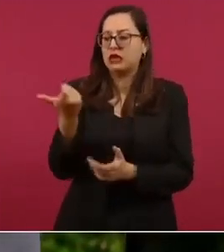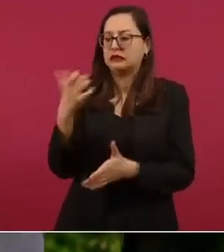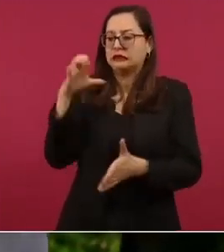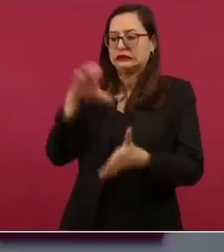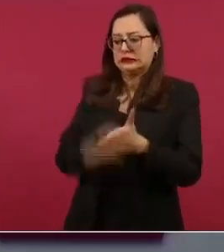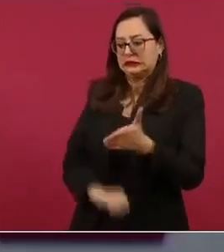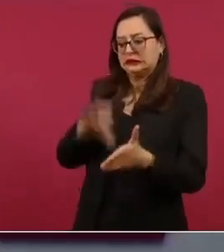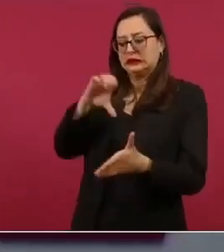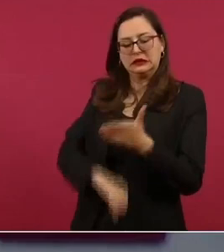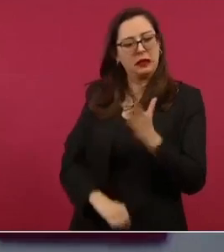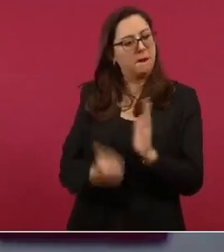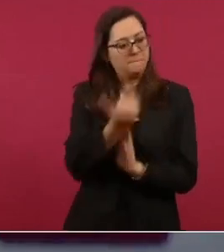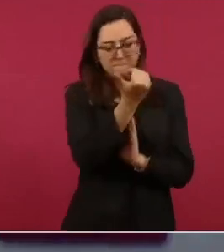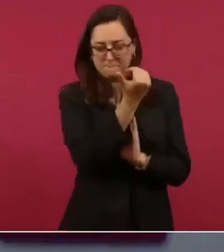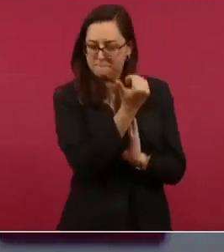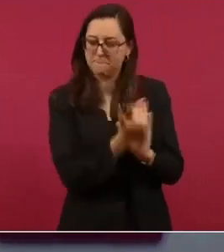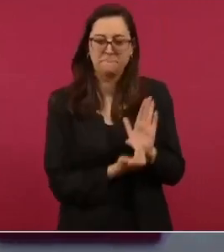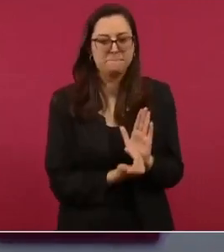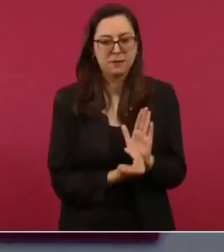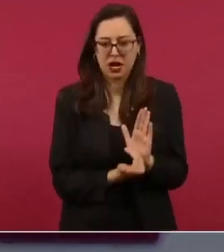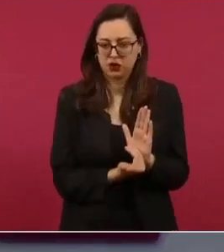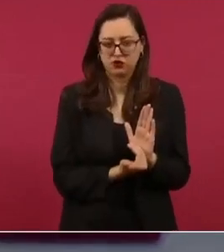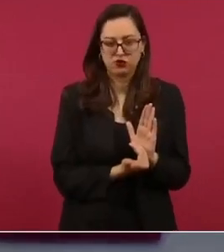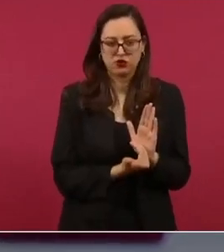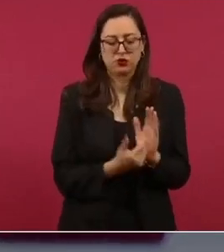se eliminó